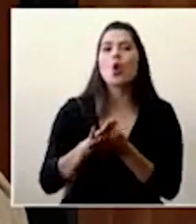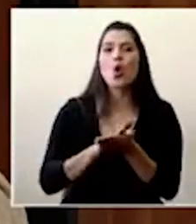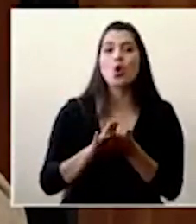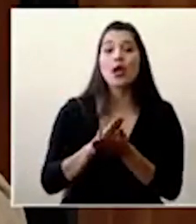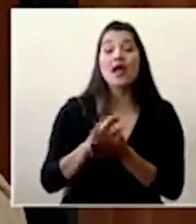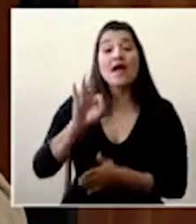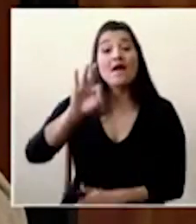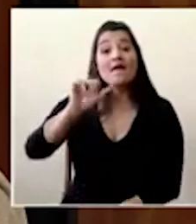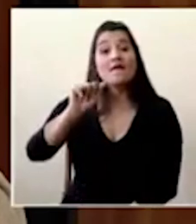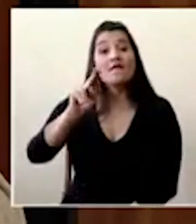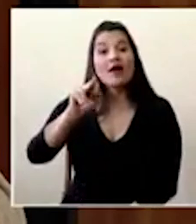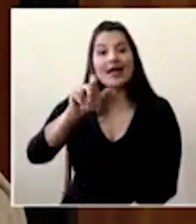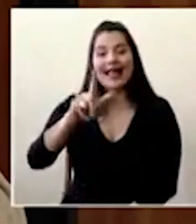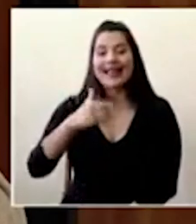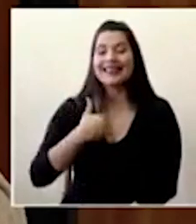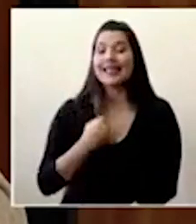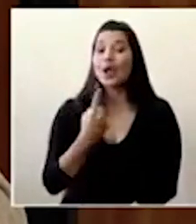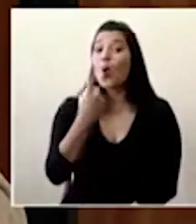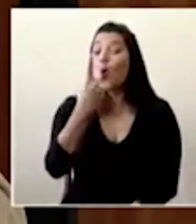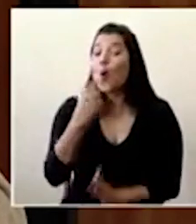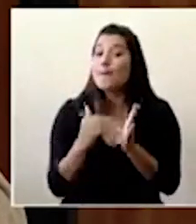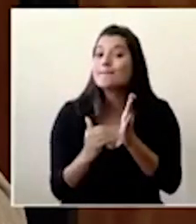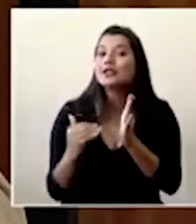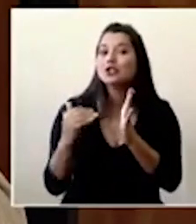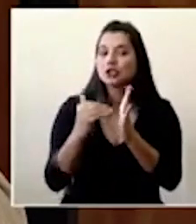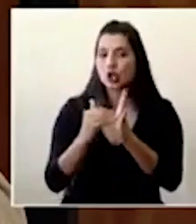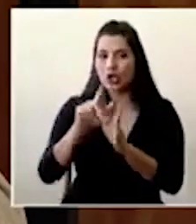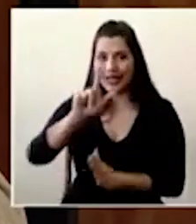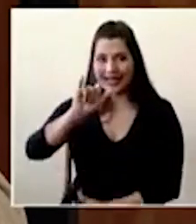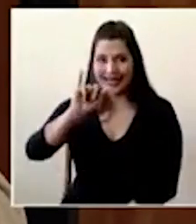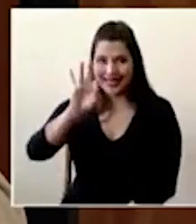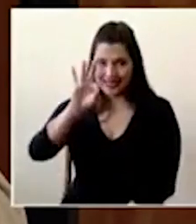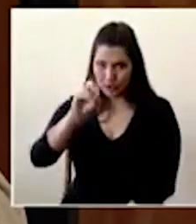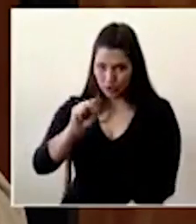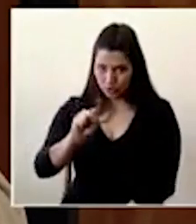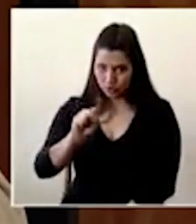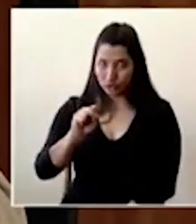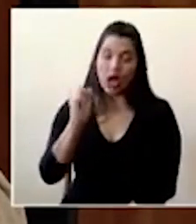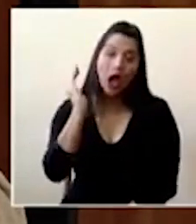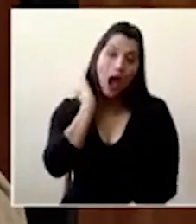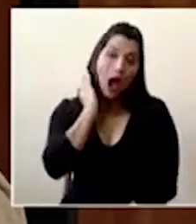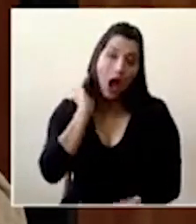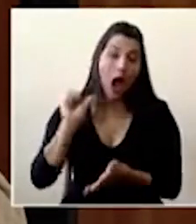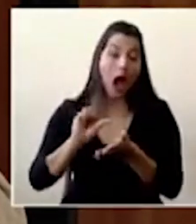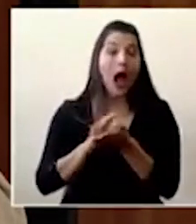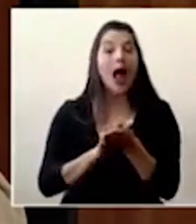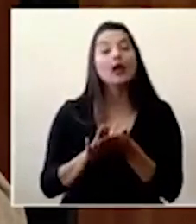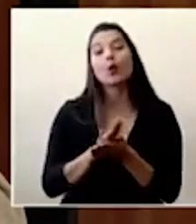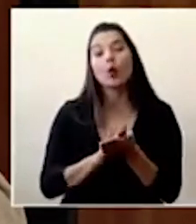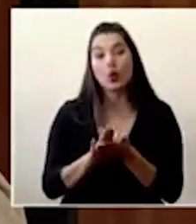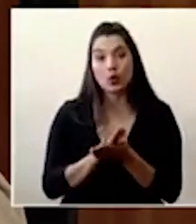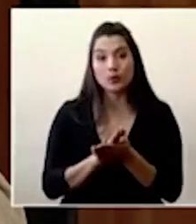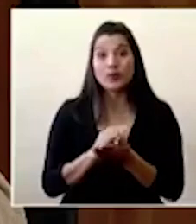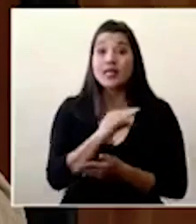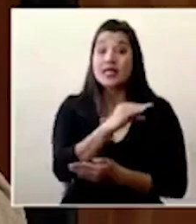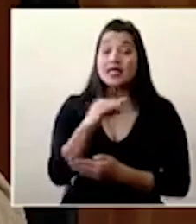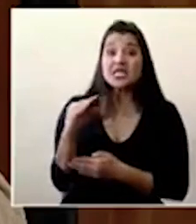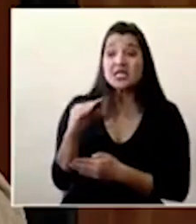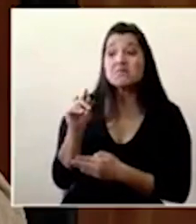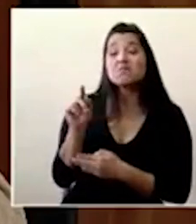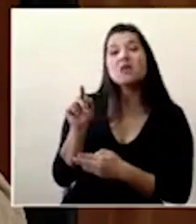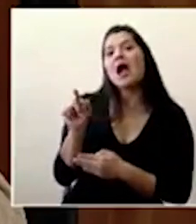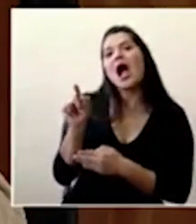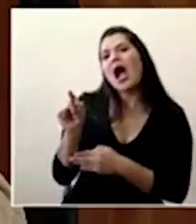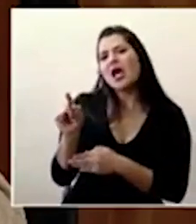litros de alcohol y lo que usualmente, en periodos normales, se utiliza en la FANAL para